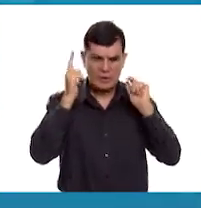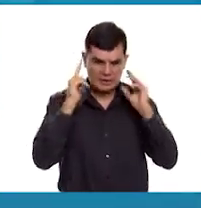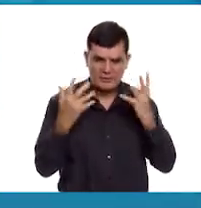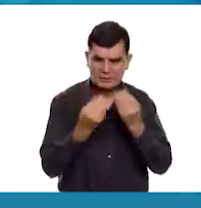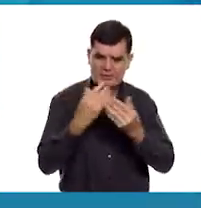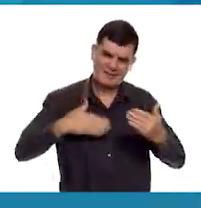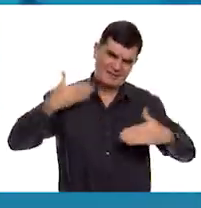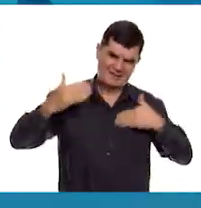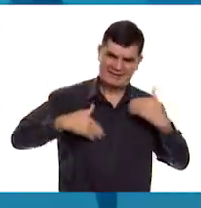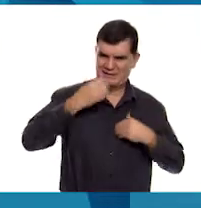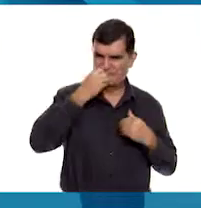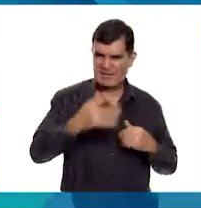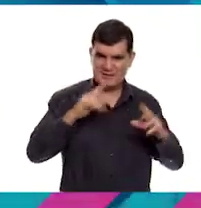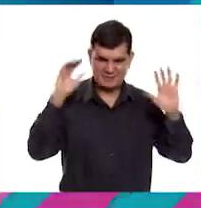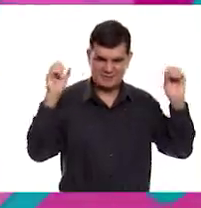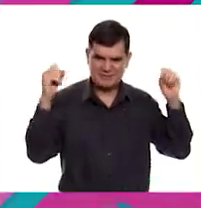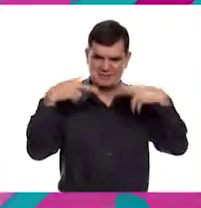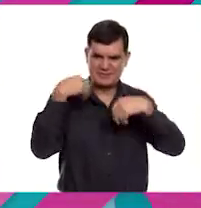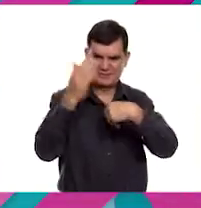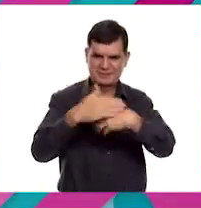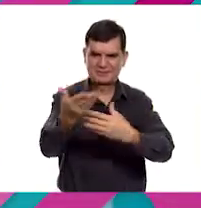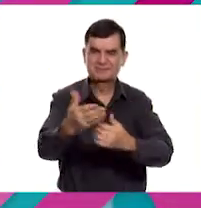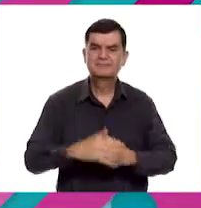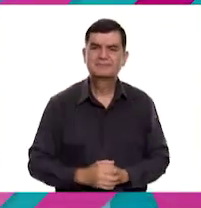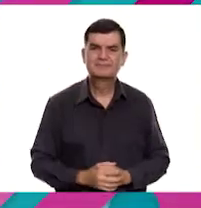divertido muchísimo. Nos vemos. Hasta pronto.